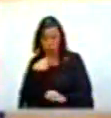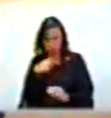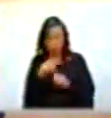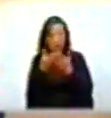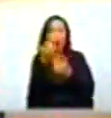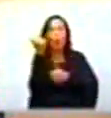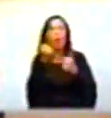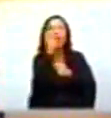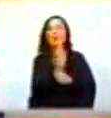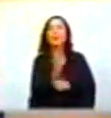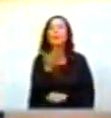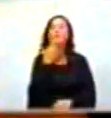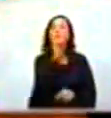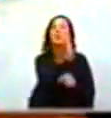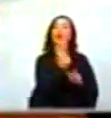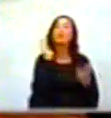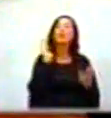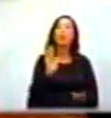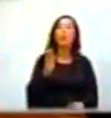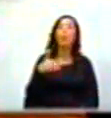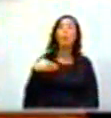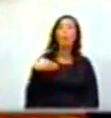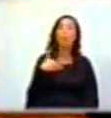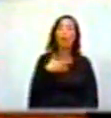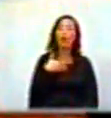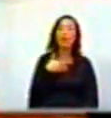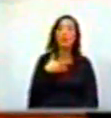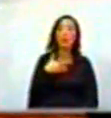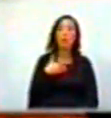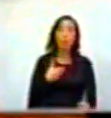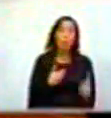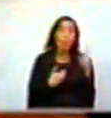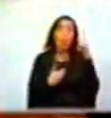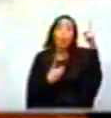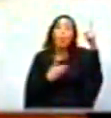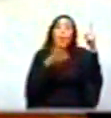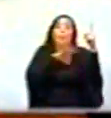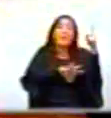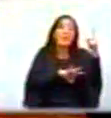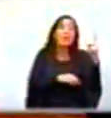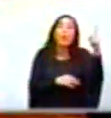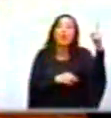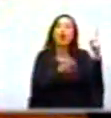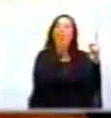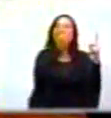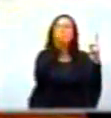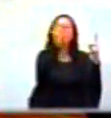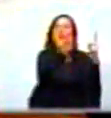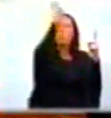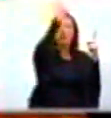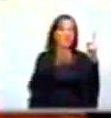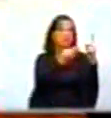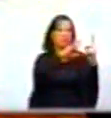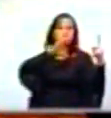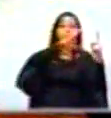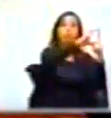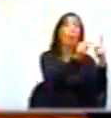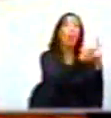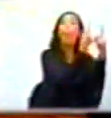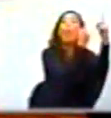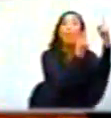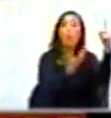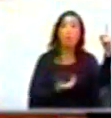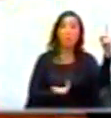seguro. En el departamento de Bolívar, un beneficiario de agroingreso seguro se queda con el 83% de la plata, 1,